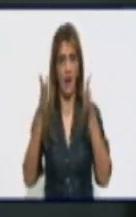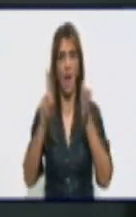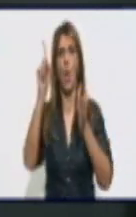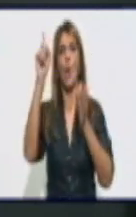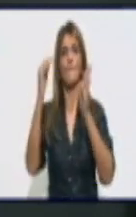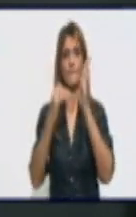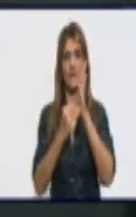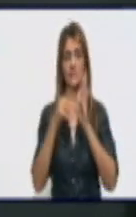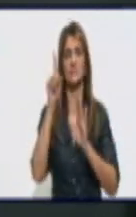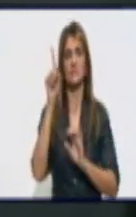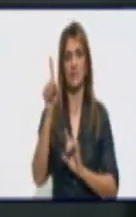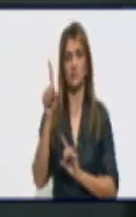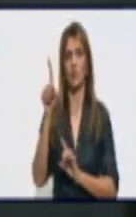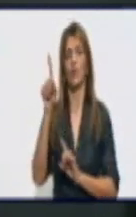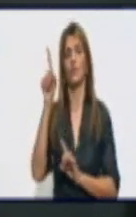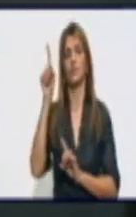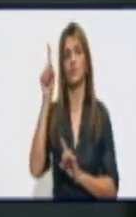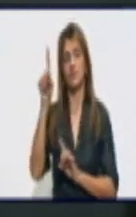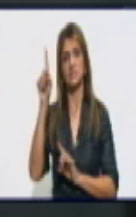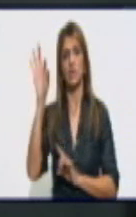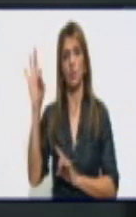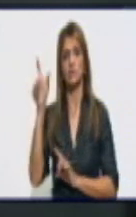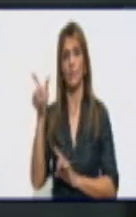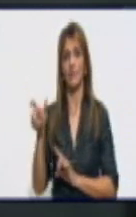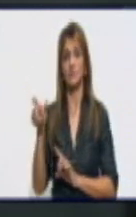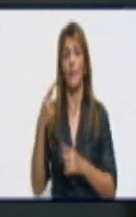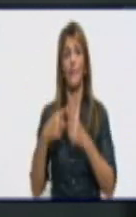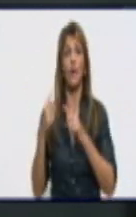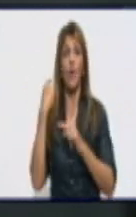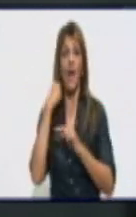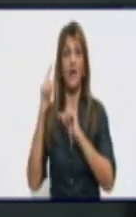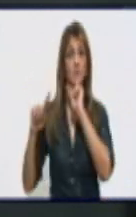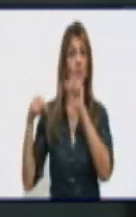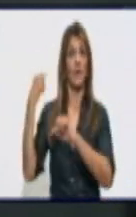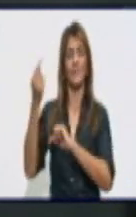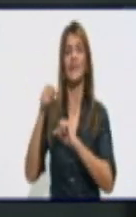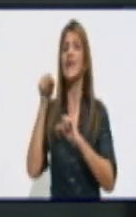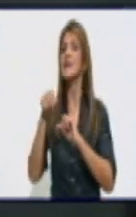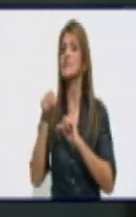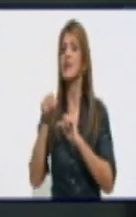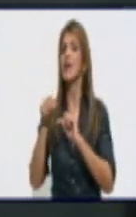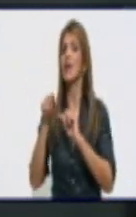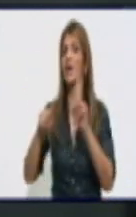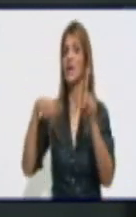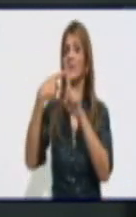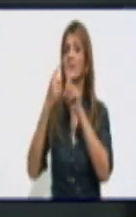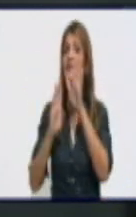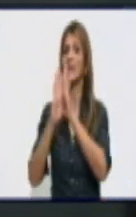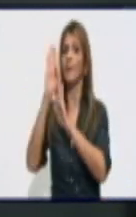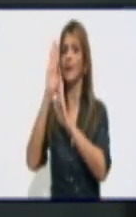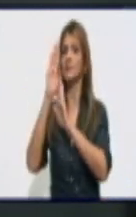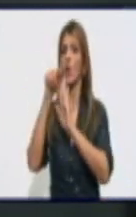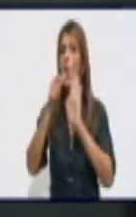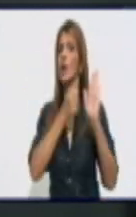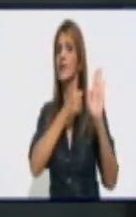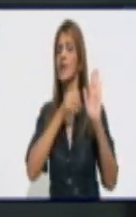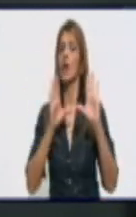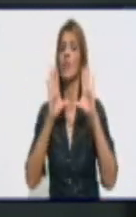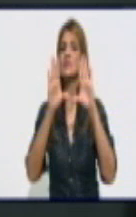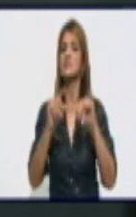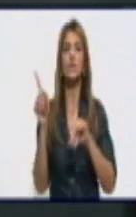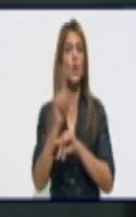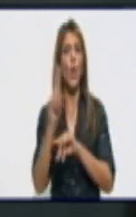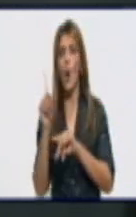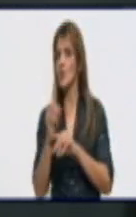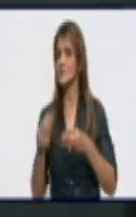,118 pesos que están en la escala. Pero a partir del año 2022, ese incremento, que es lo que quiero recalcar, no se le